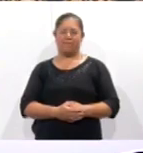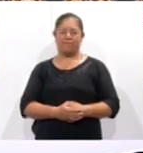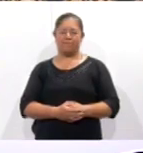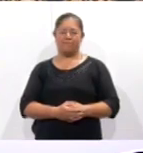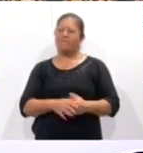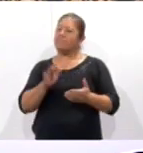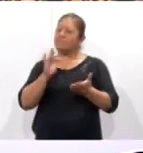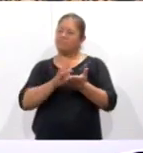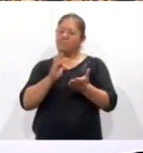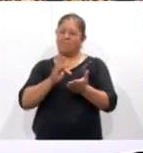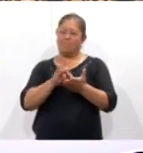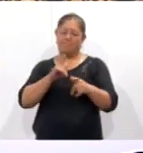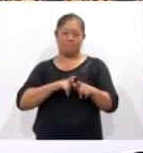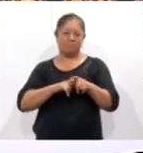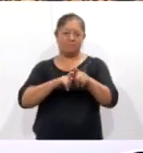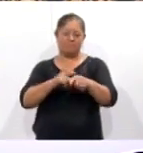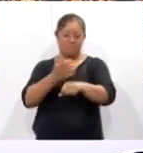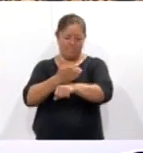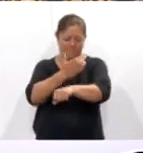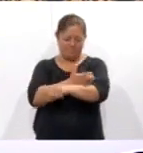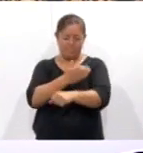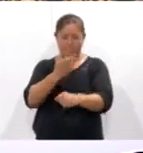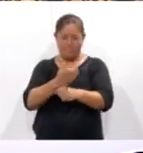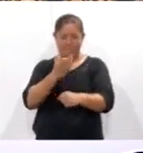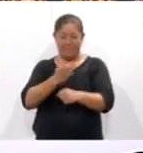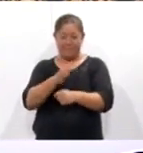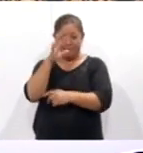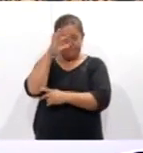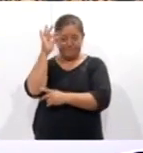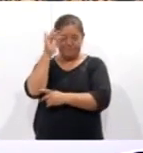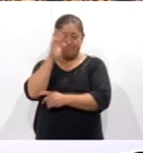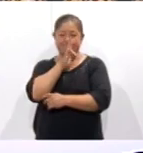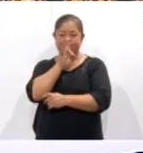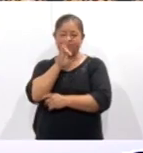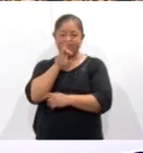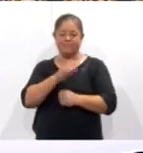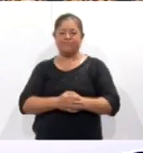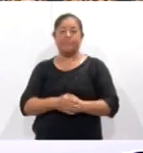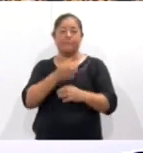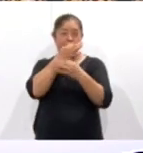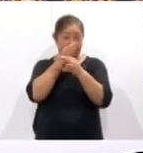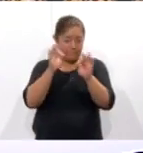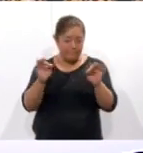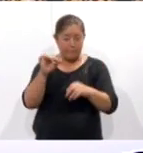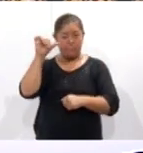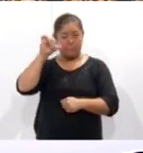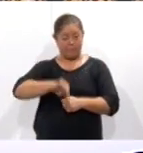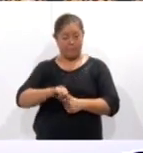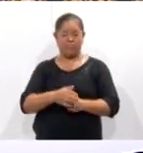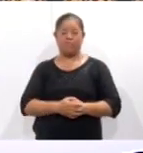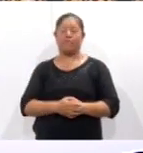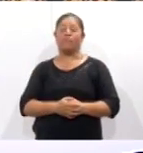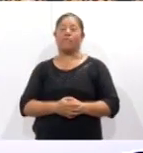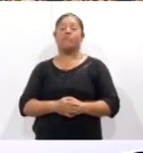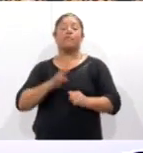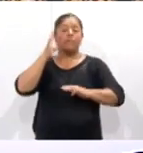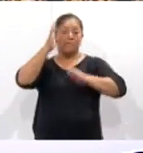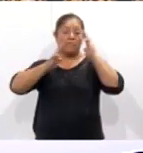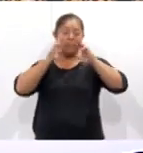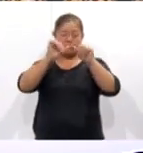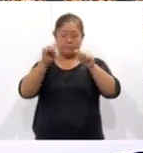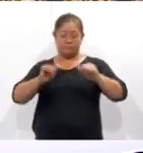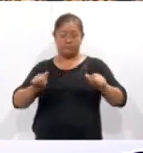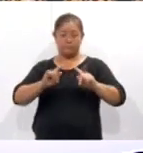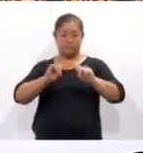Gracias por continuar acompañándonos en Corazit Noticias. Quiero informarle que el día de hoy en la explanada del Museo de Arte de